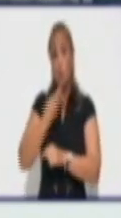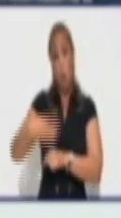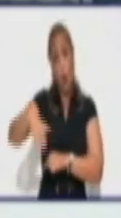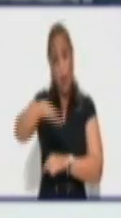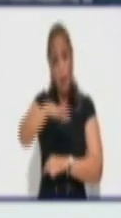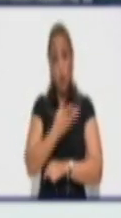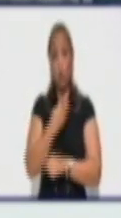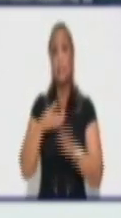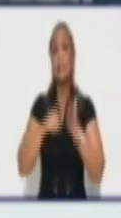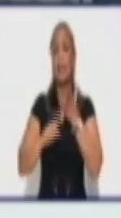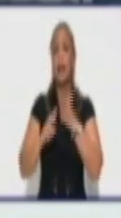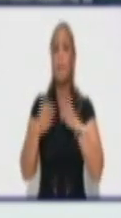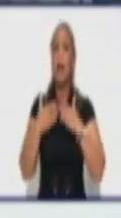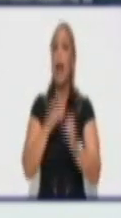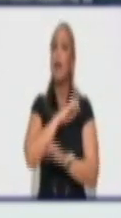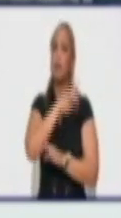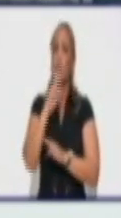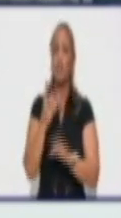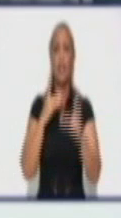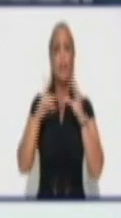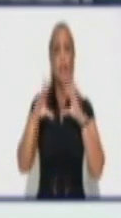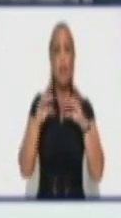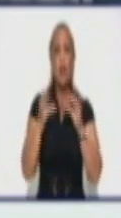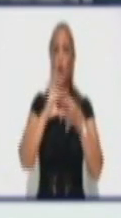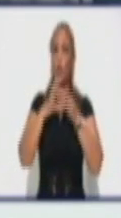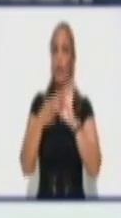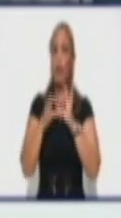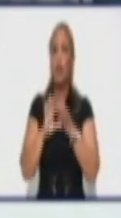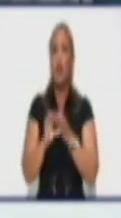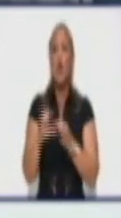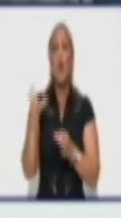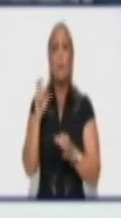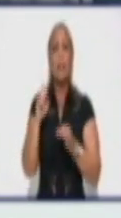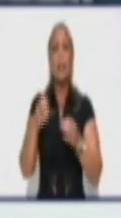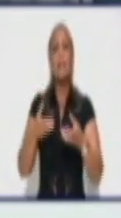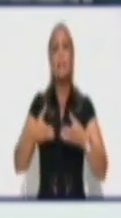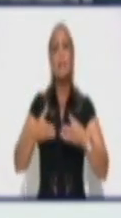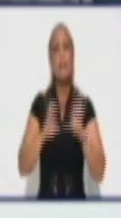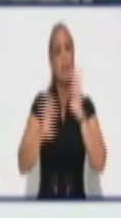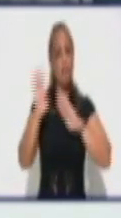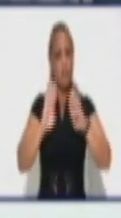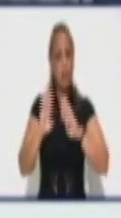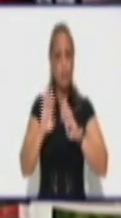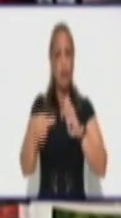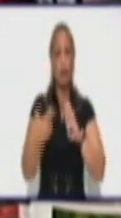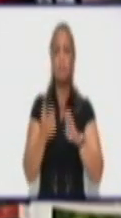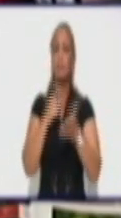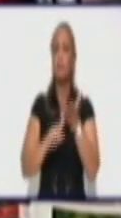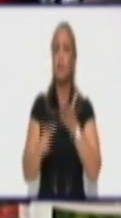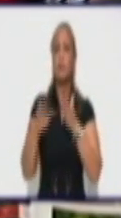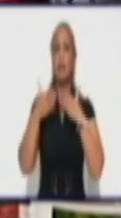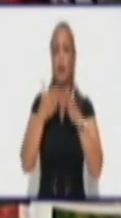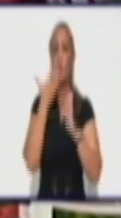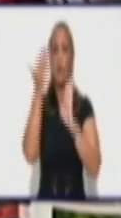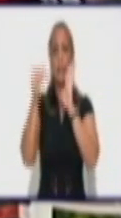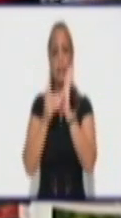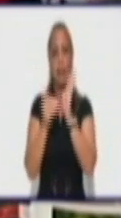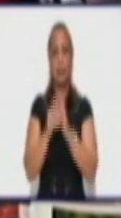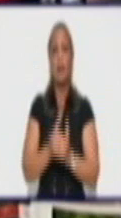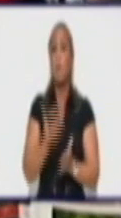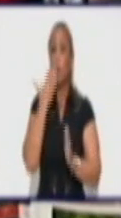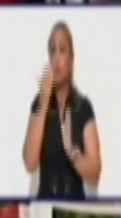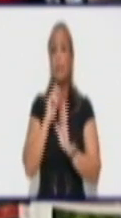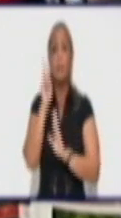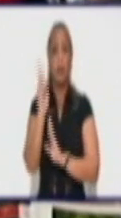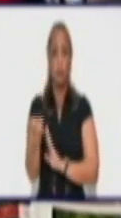Vamos al diálogo con Unel Zamora, coordinador de los Comités de Defensa de la Revolución en Granma. Unel, buenas tardes. Buenas tardes, Unel, para usted,